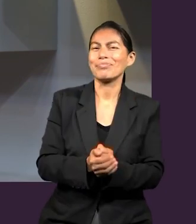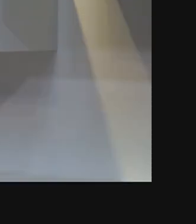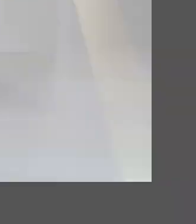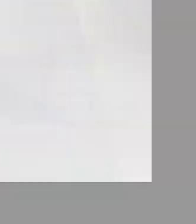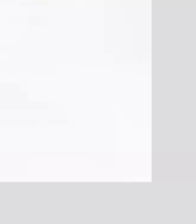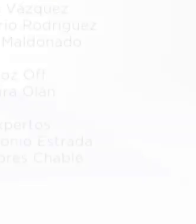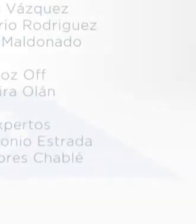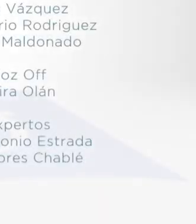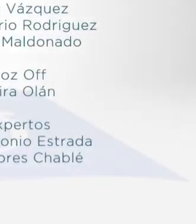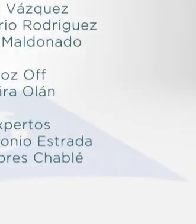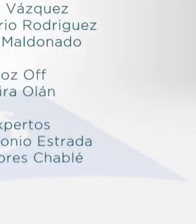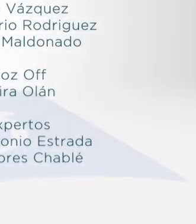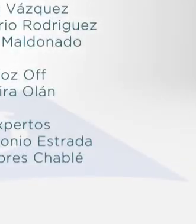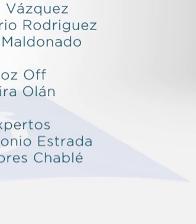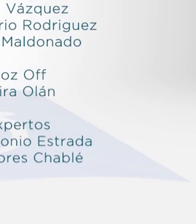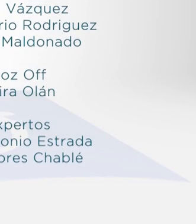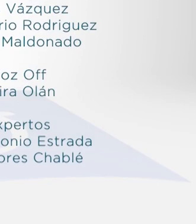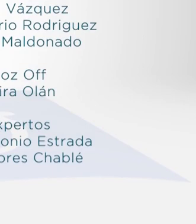episodio.